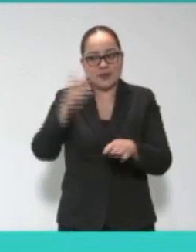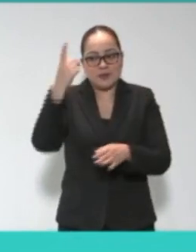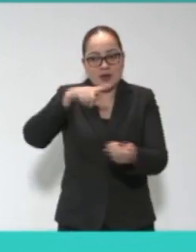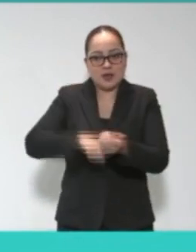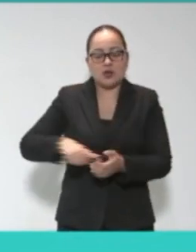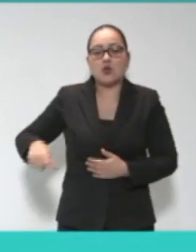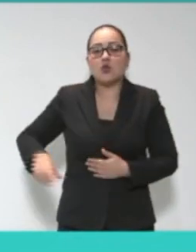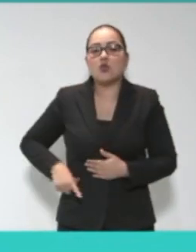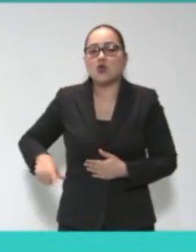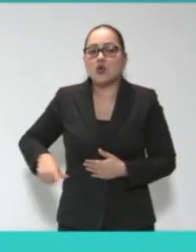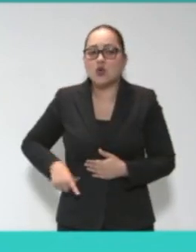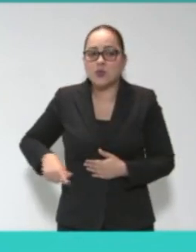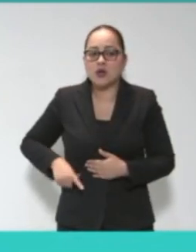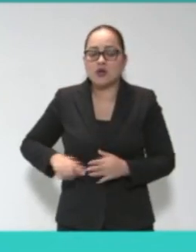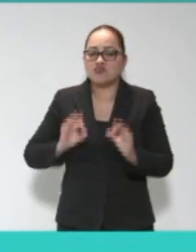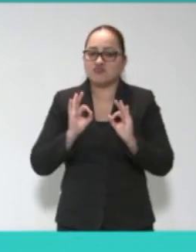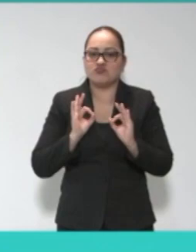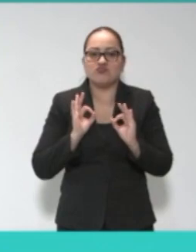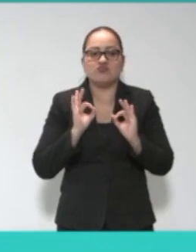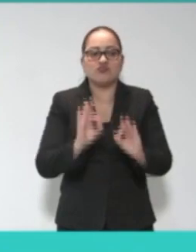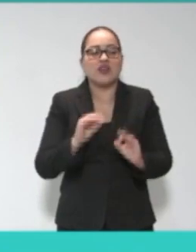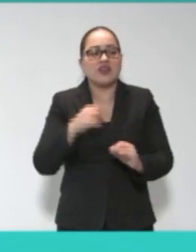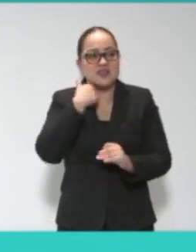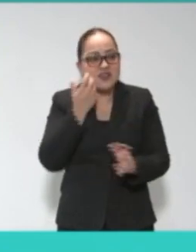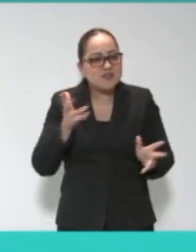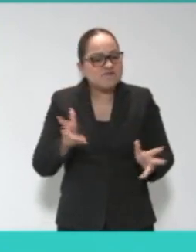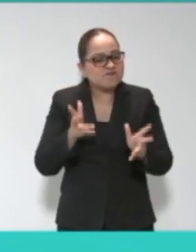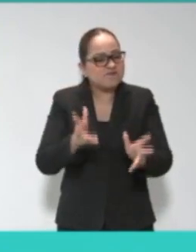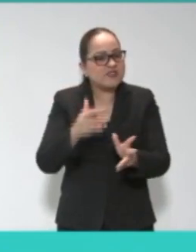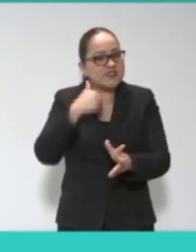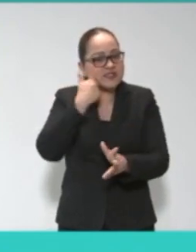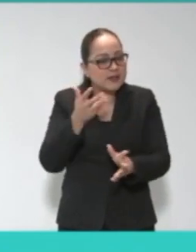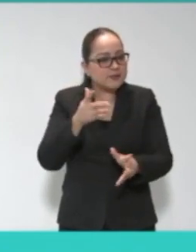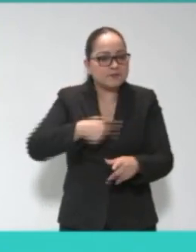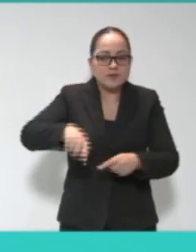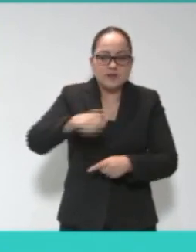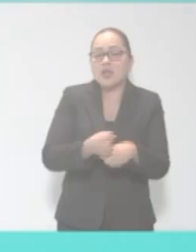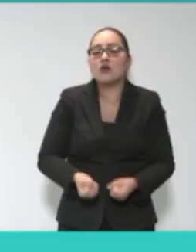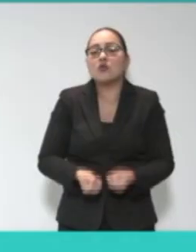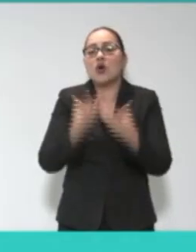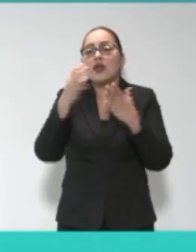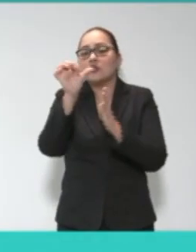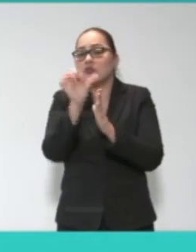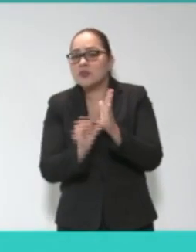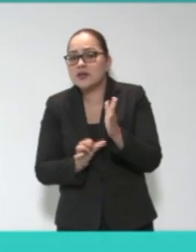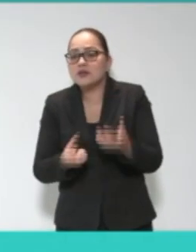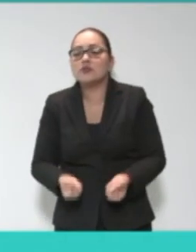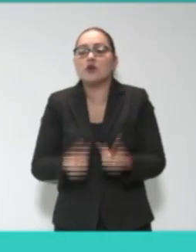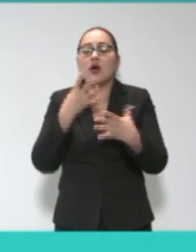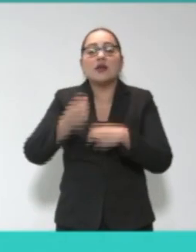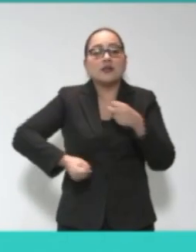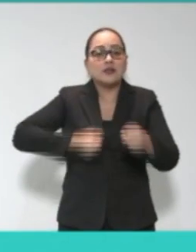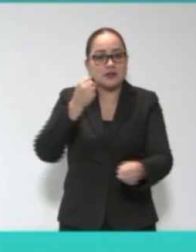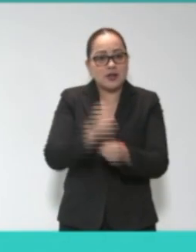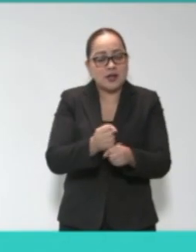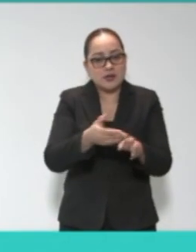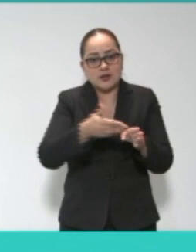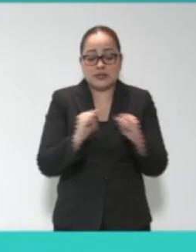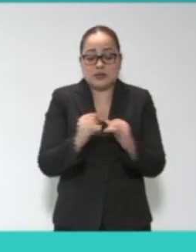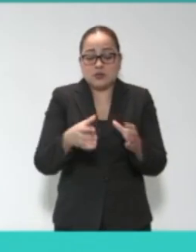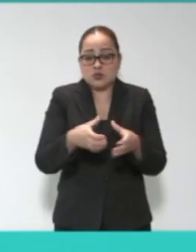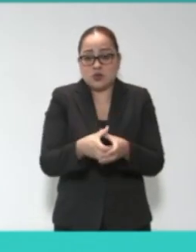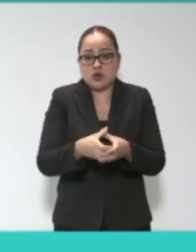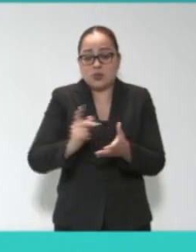lozana, que una democracia entusiasta debe, debe animar, debe provocar. Las instituciones y los